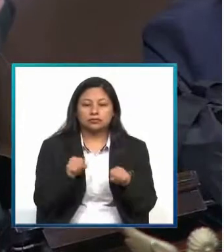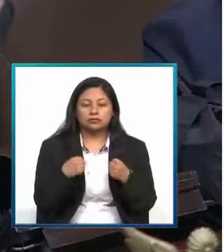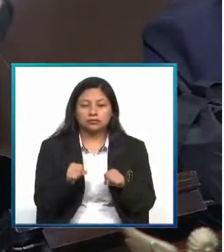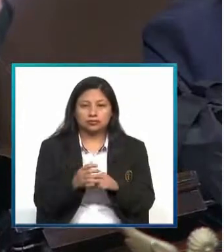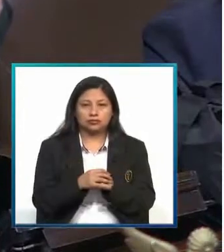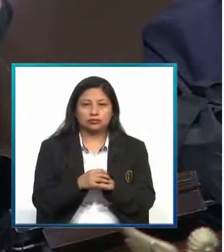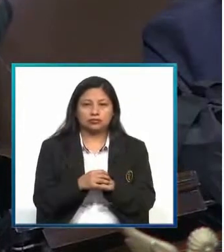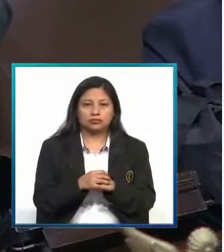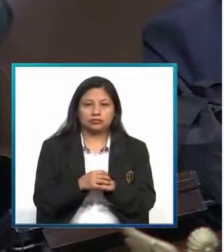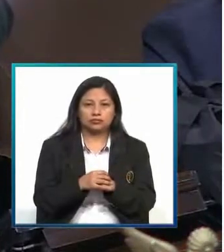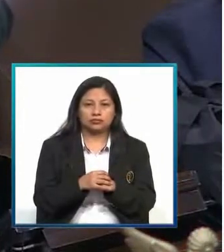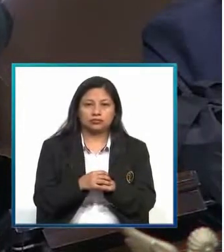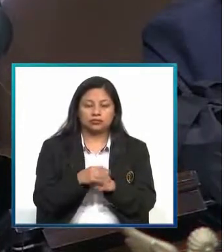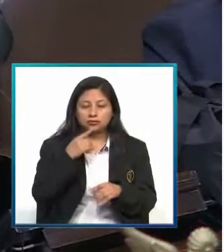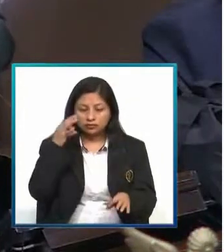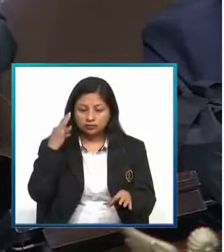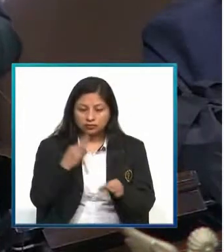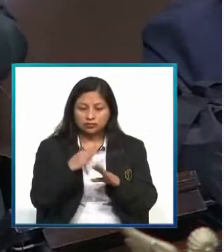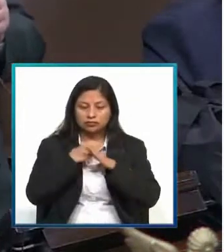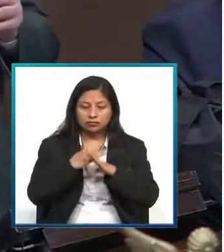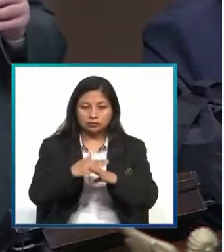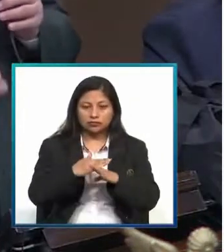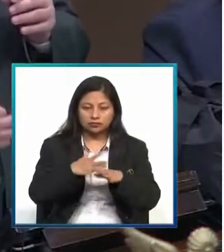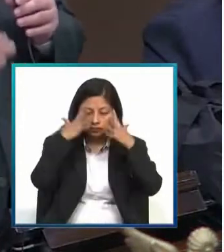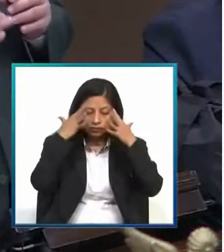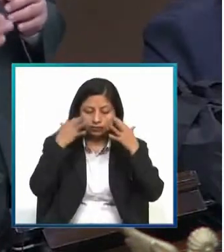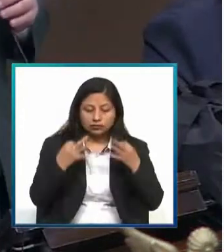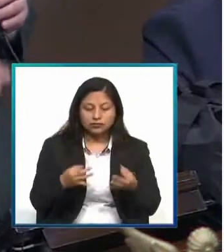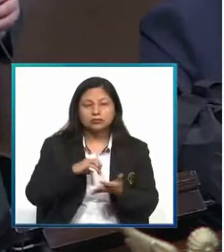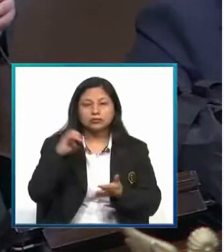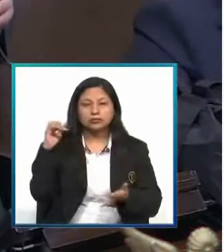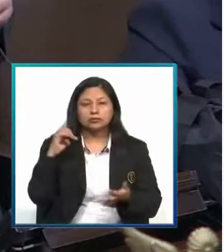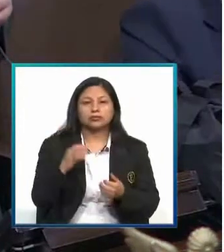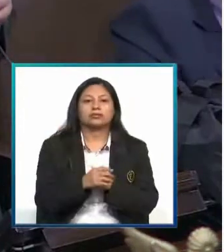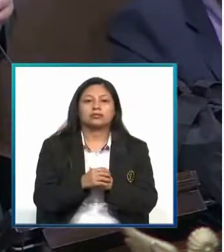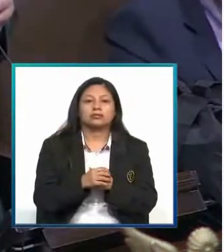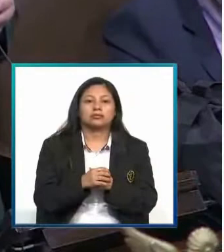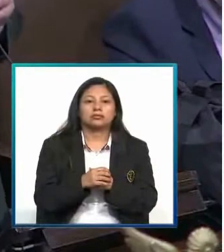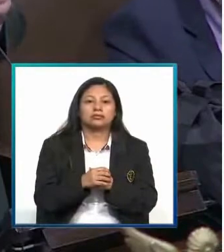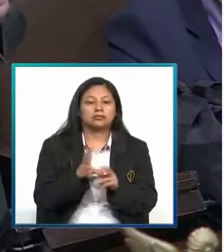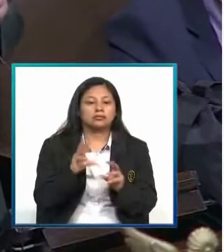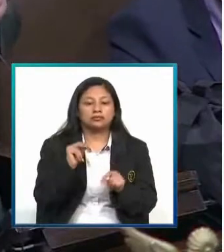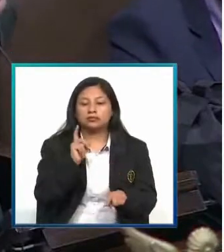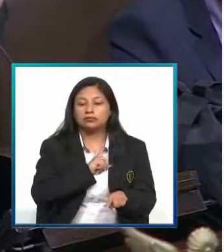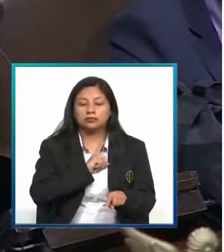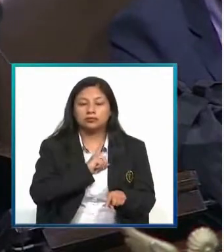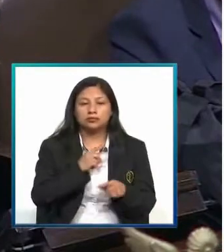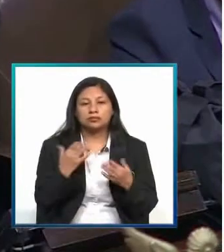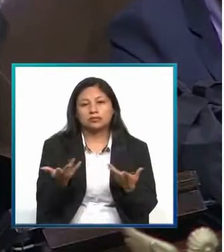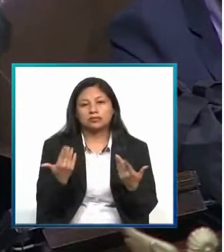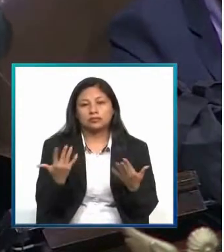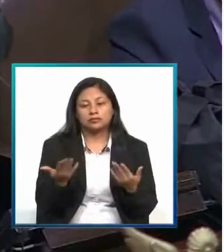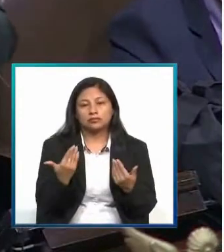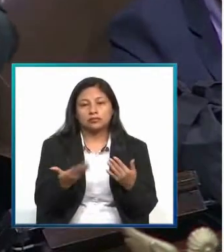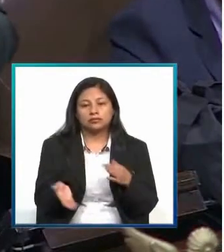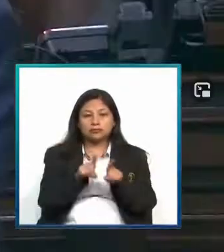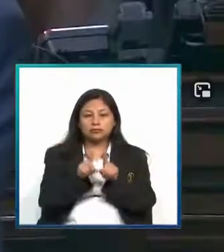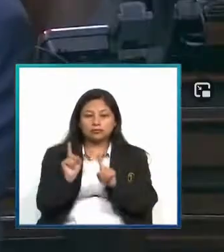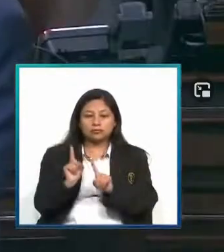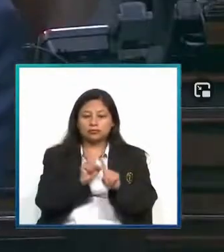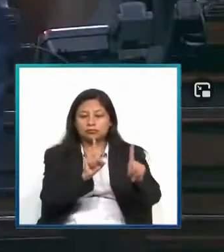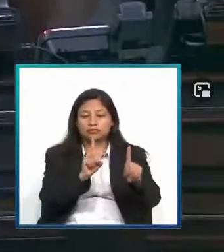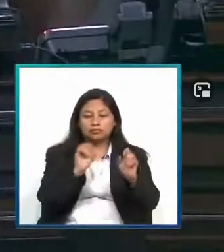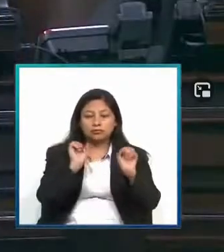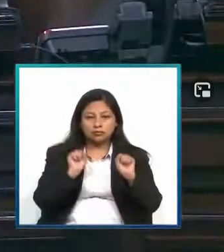una doctrina de seguridad democrática en el país, sino que todavía hay maltrato.